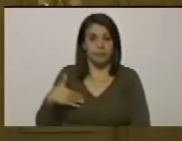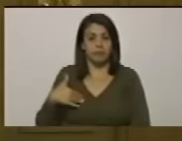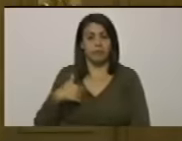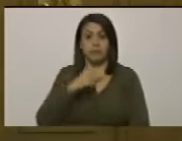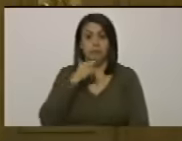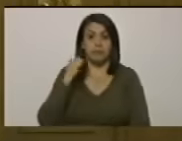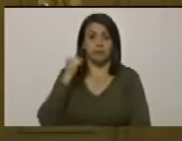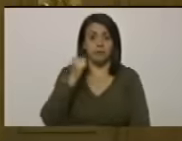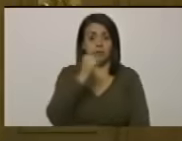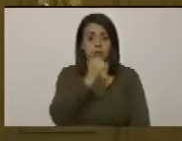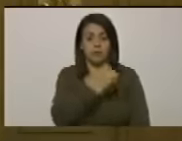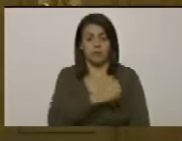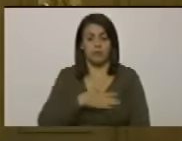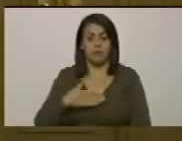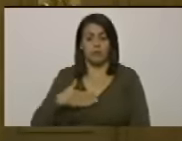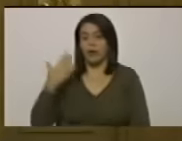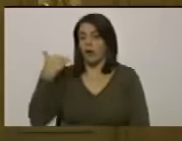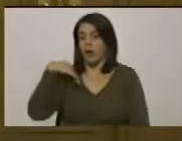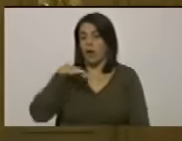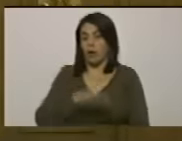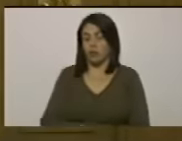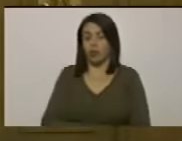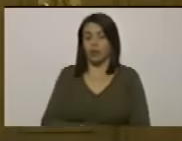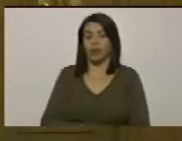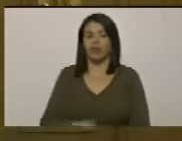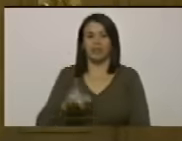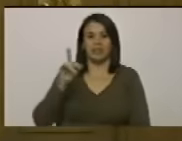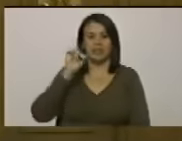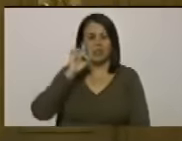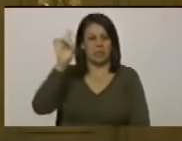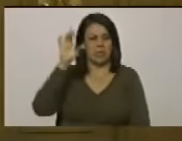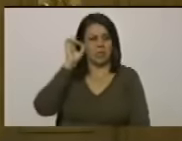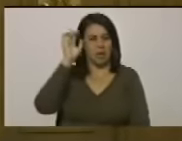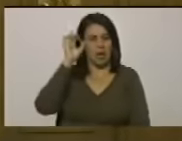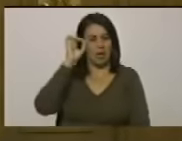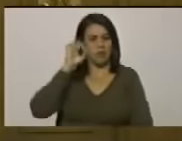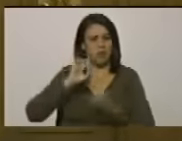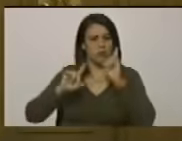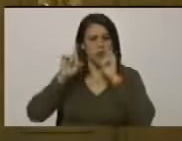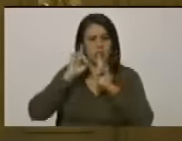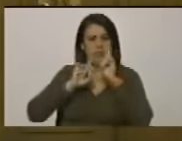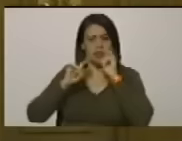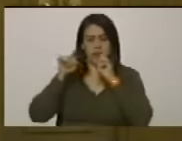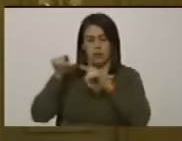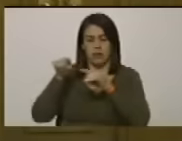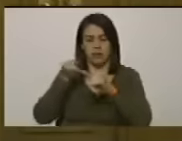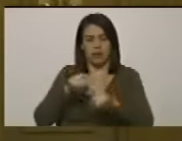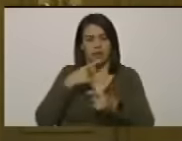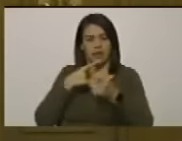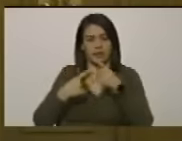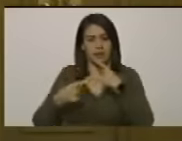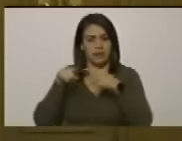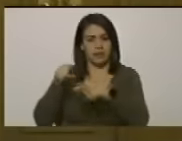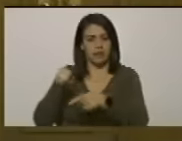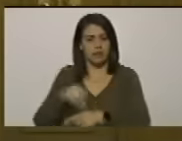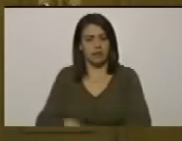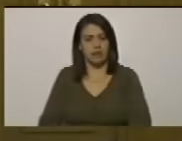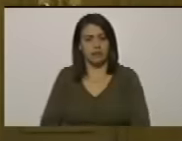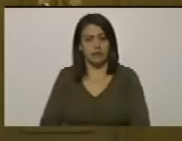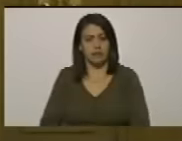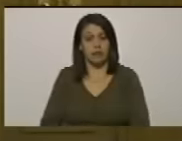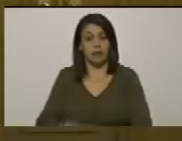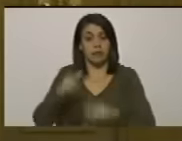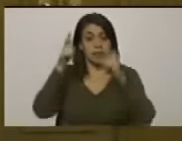de asesinato a pesar de ser vilipendiada piedad Córdoba a decir del